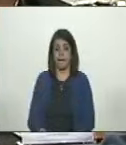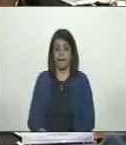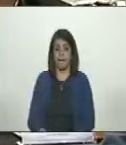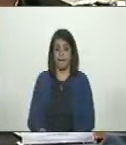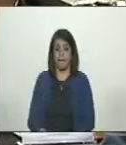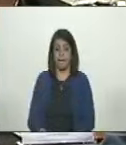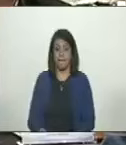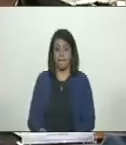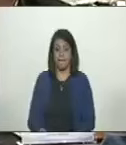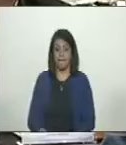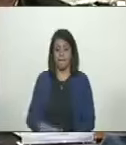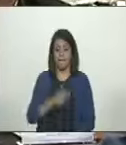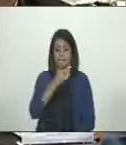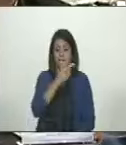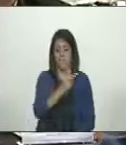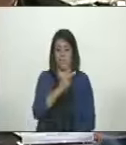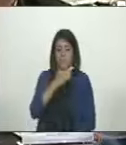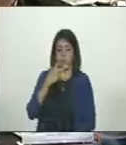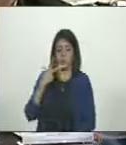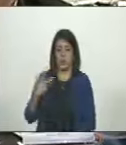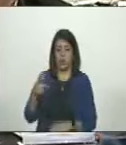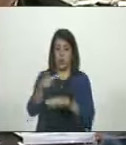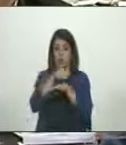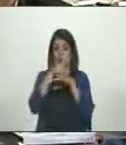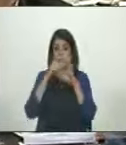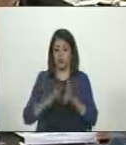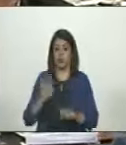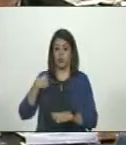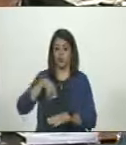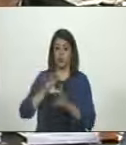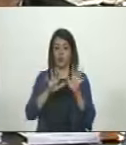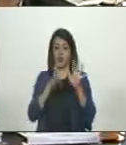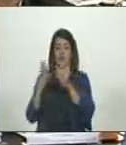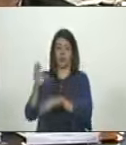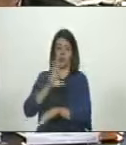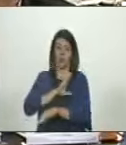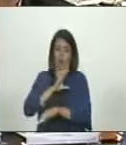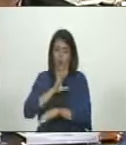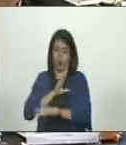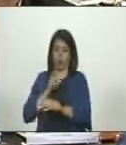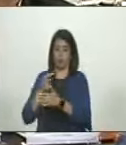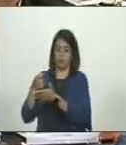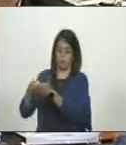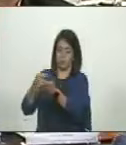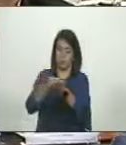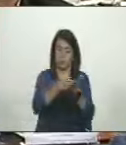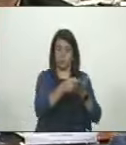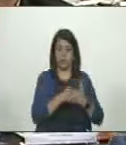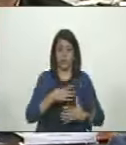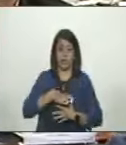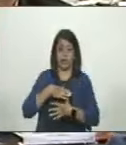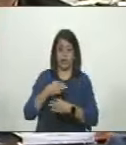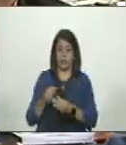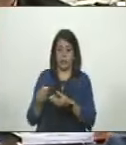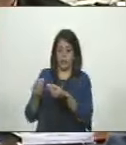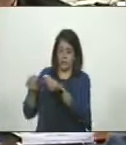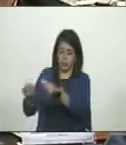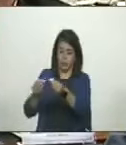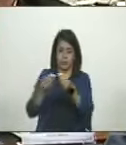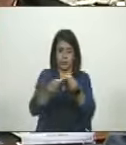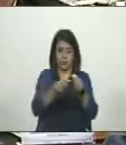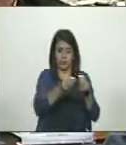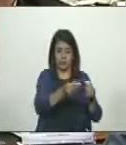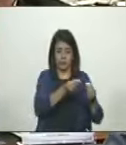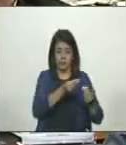las 23 gobernaciones, nosotros tenemos 19. Es decir, seríamos los más interesados en distribuir esos recursos